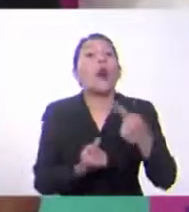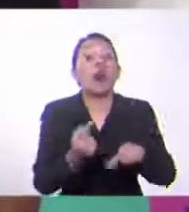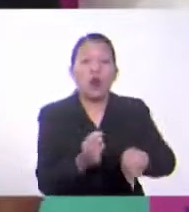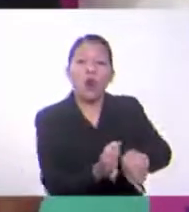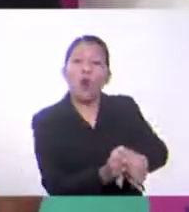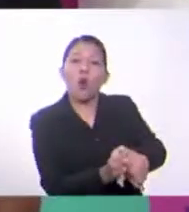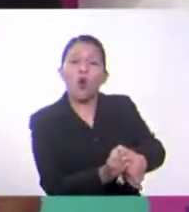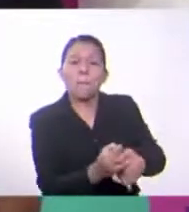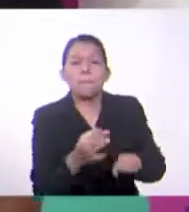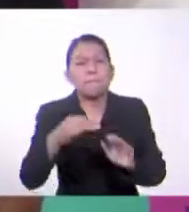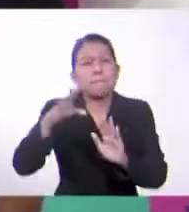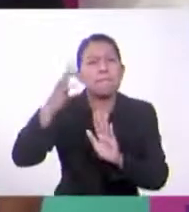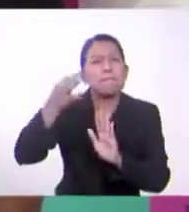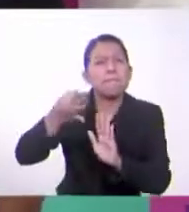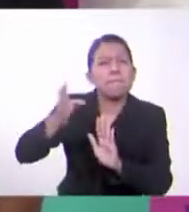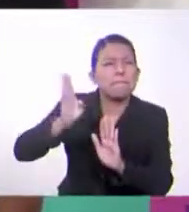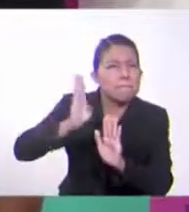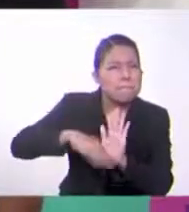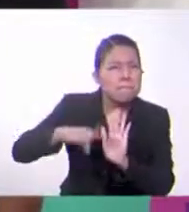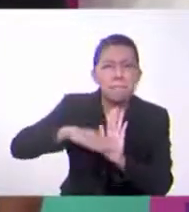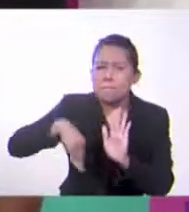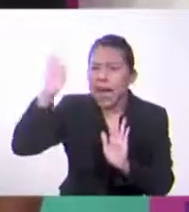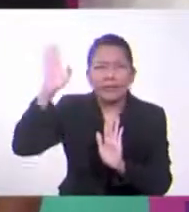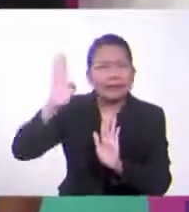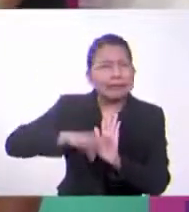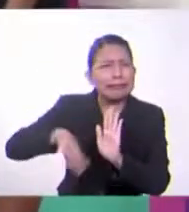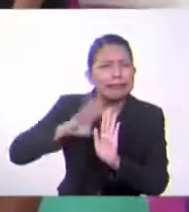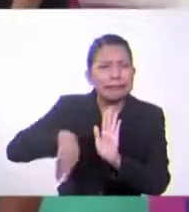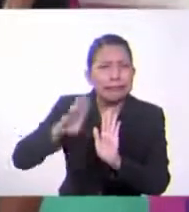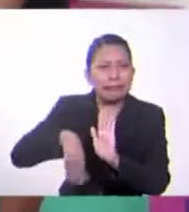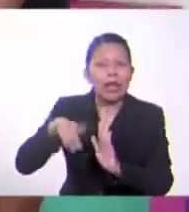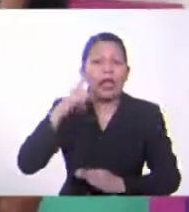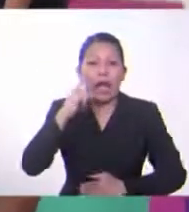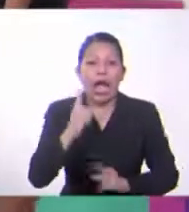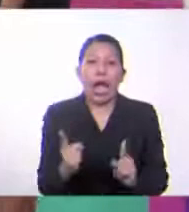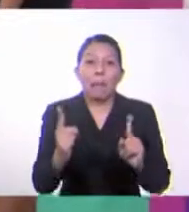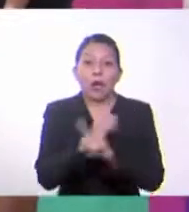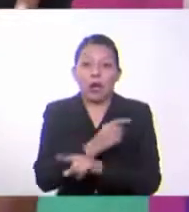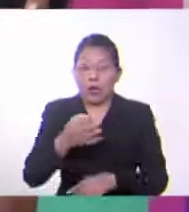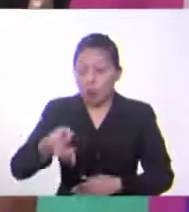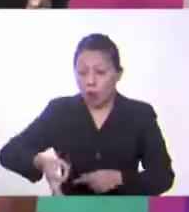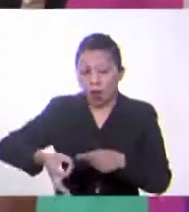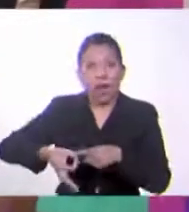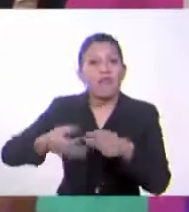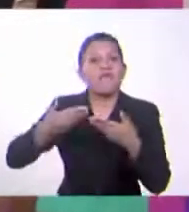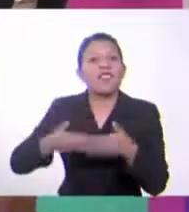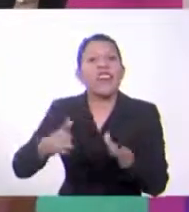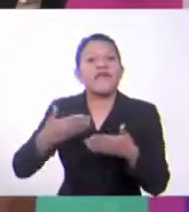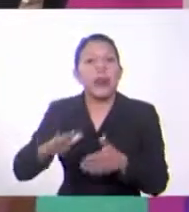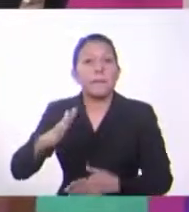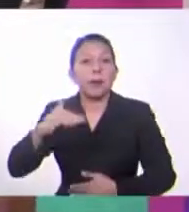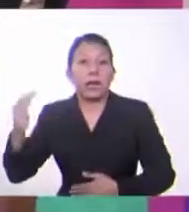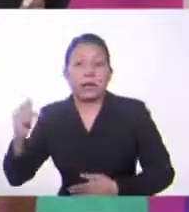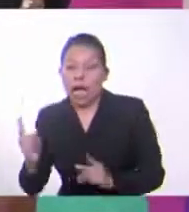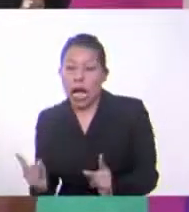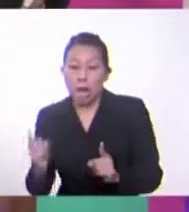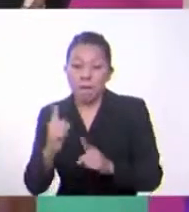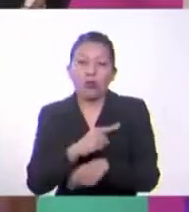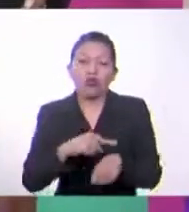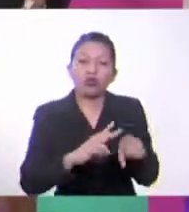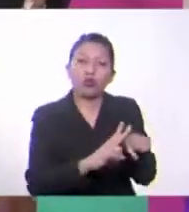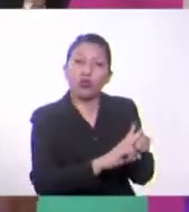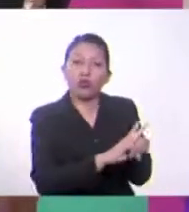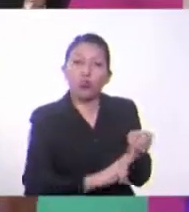más barato. Y para eso hicimos esa conversión de las monedas a dólares. Es decir que, esto que